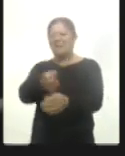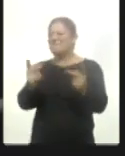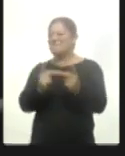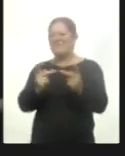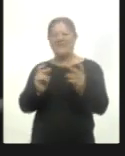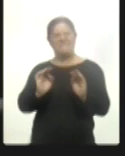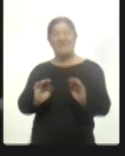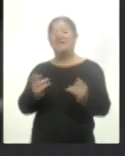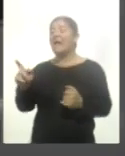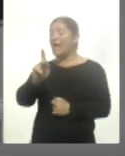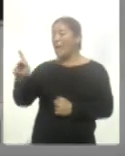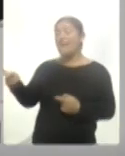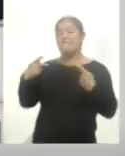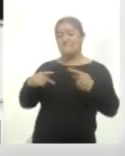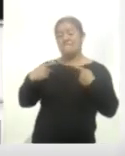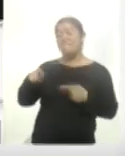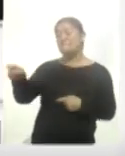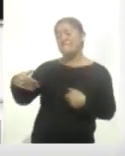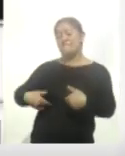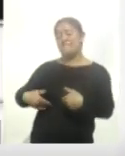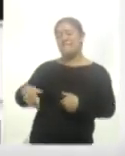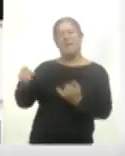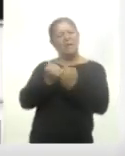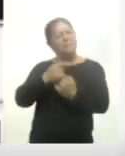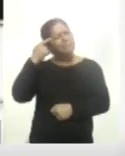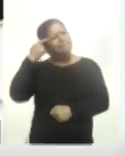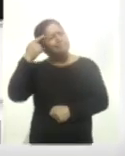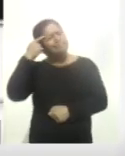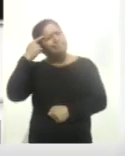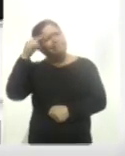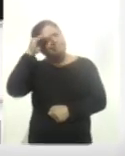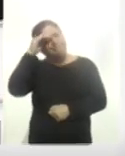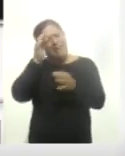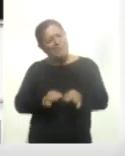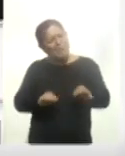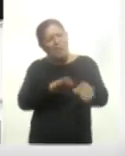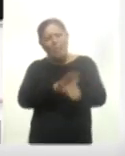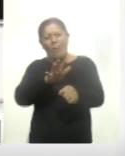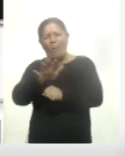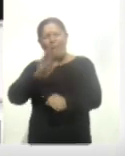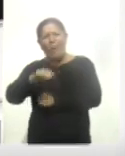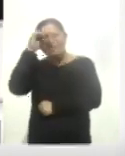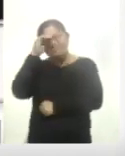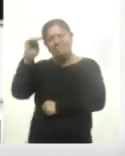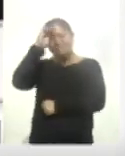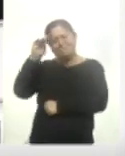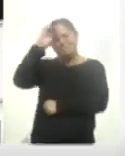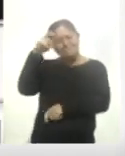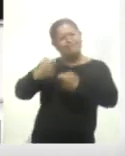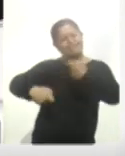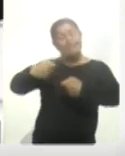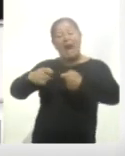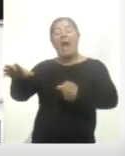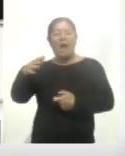los personajes que reflexionan juntos cuáles son las cosas importantes de la vida y se dan cuenta que a veces son